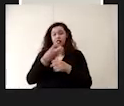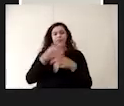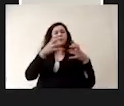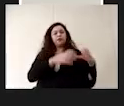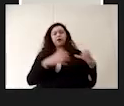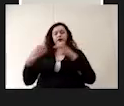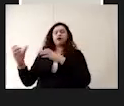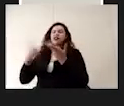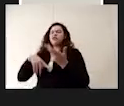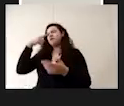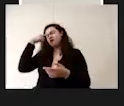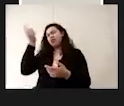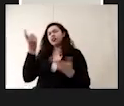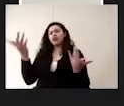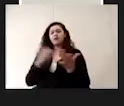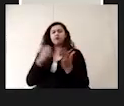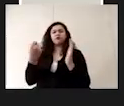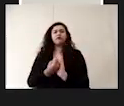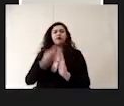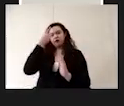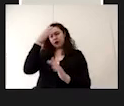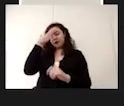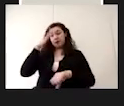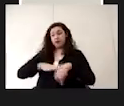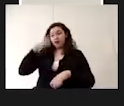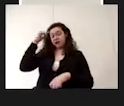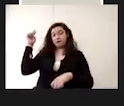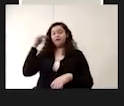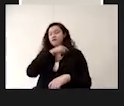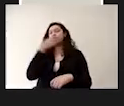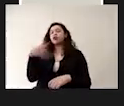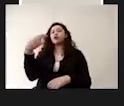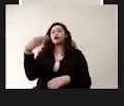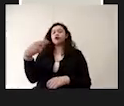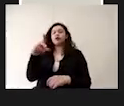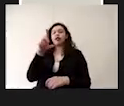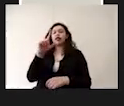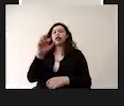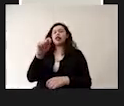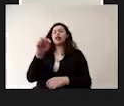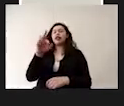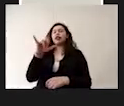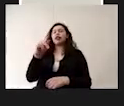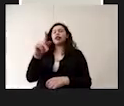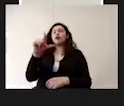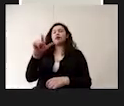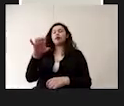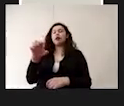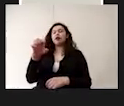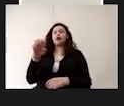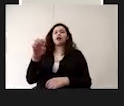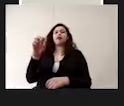y fácil de memorizar. Como su nombre lo indica, para poder realizar este procedimiento